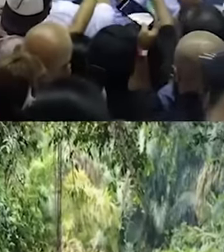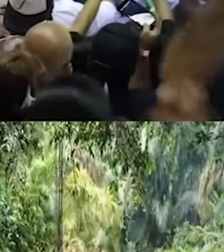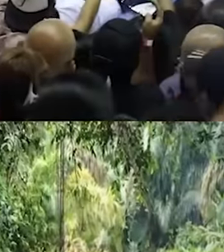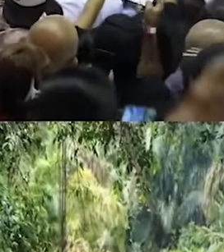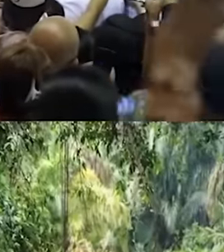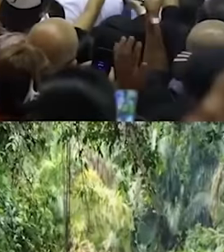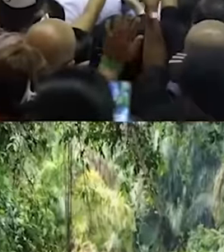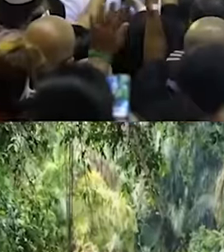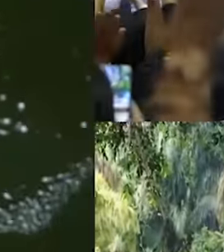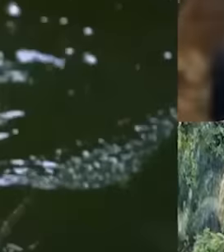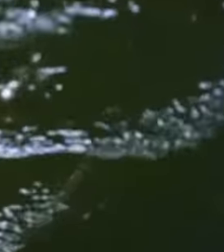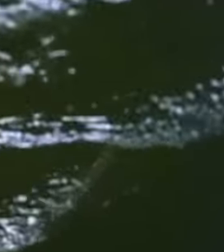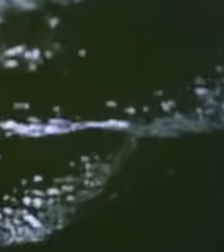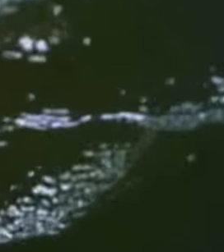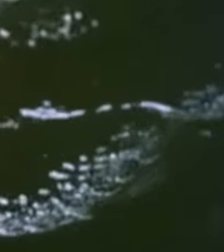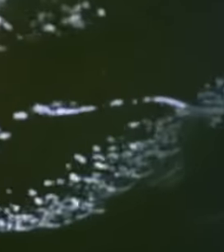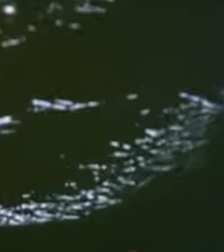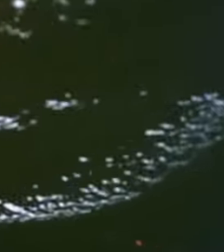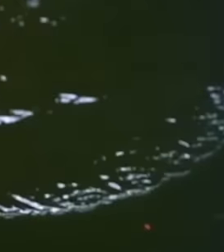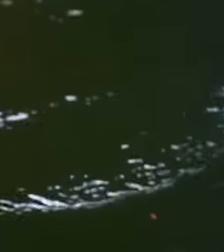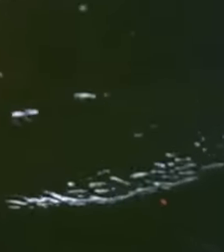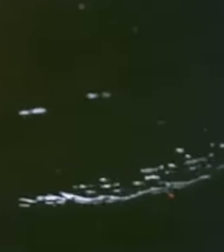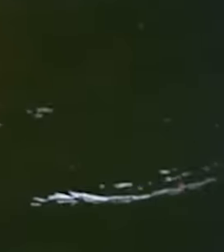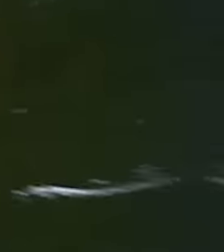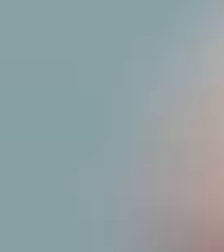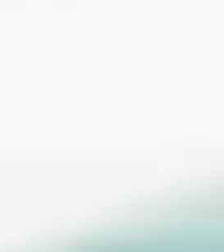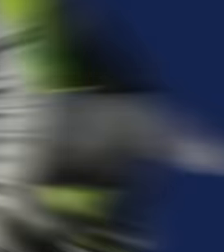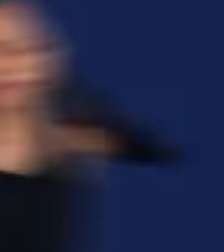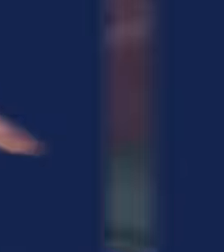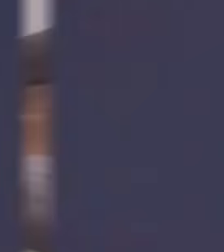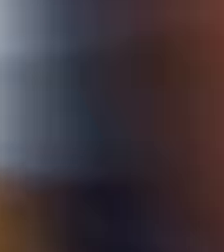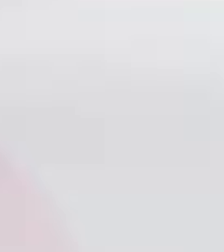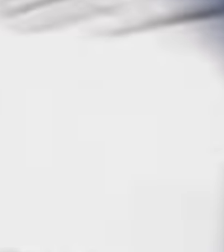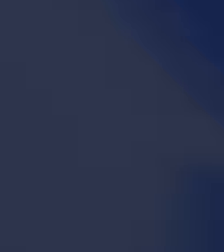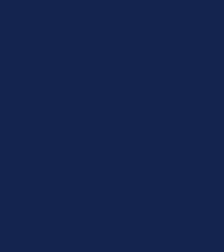Creemos en una Costa Rica más próspera y por eso no aflojamos.